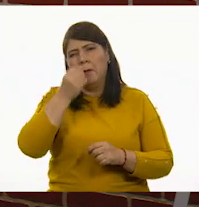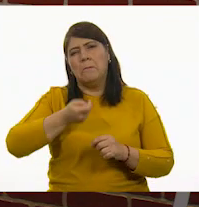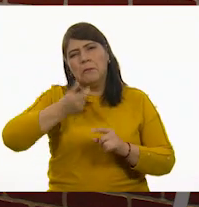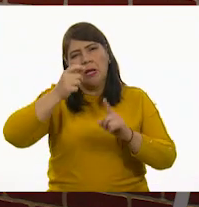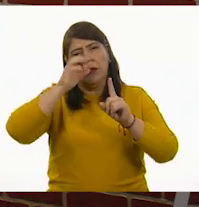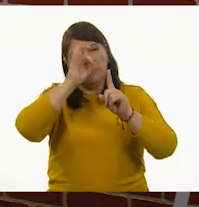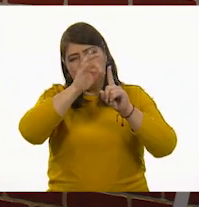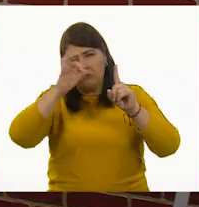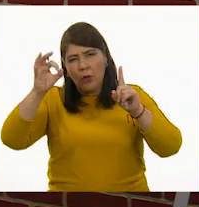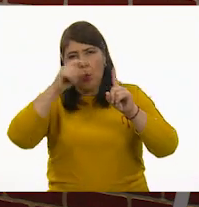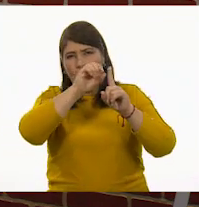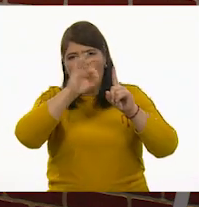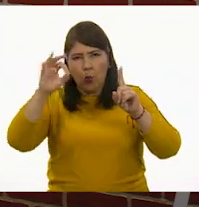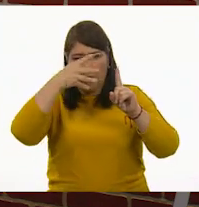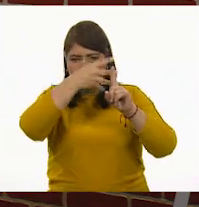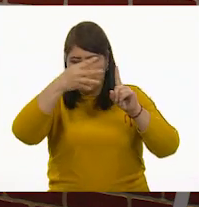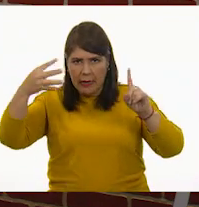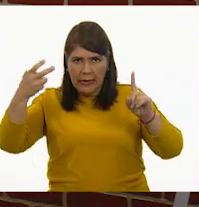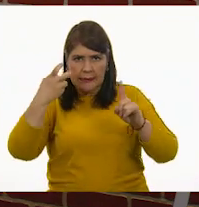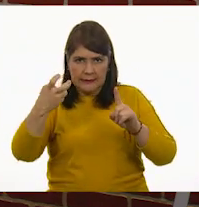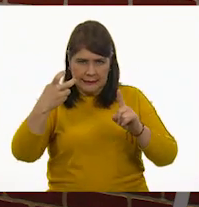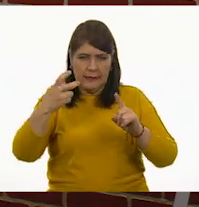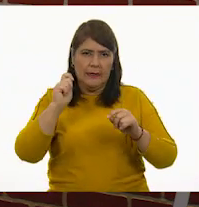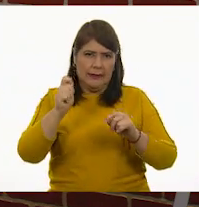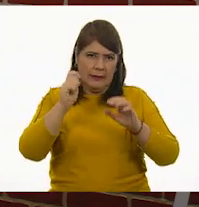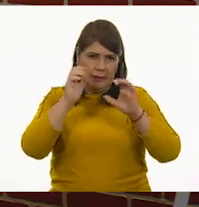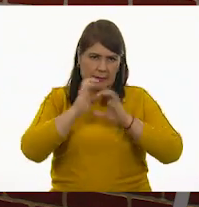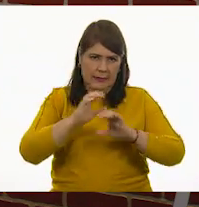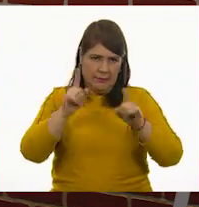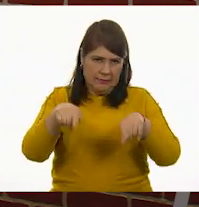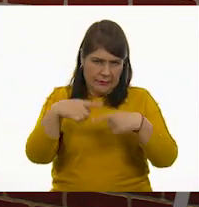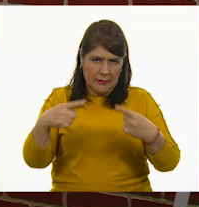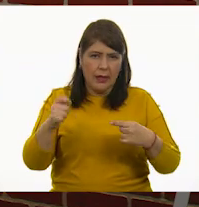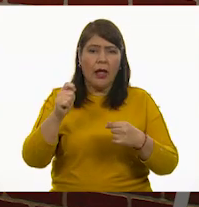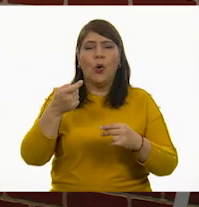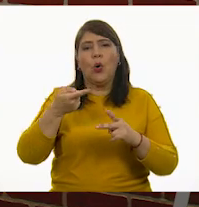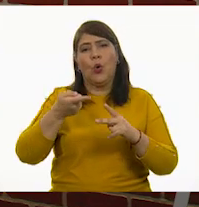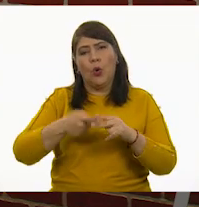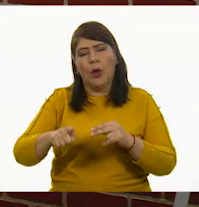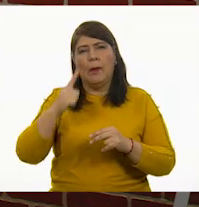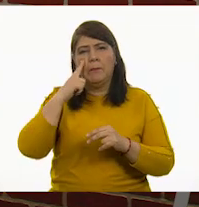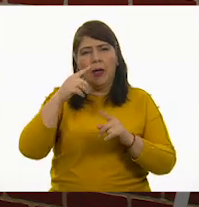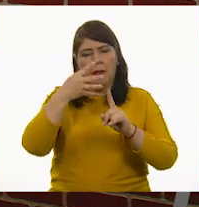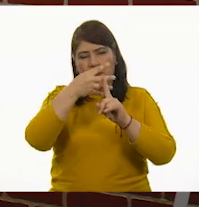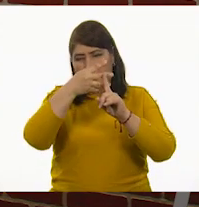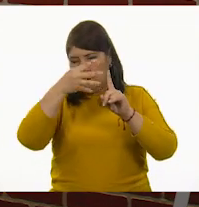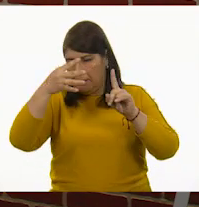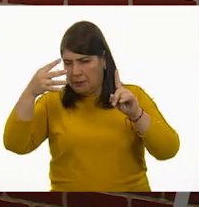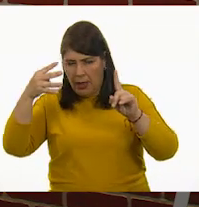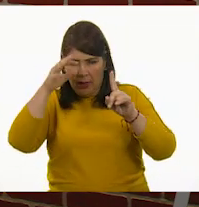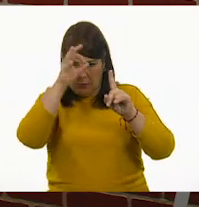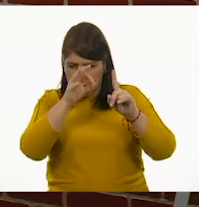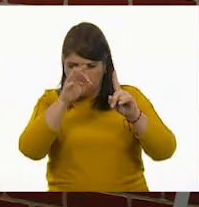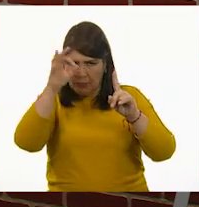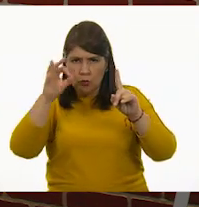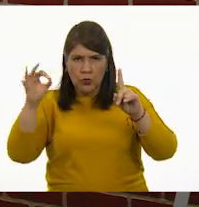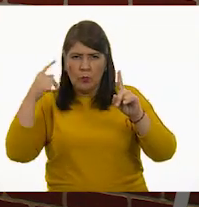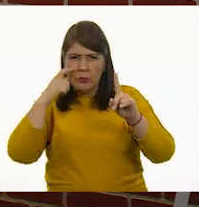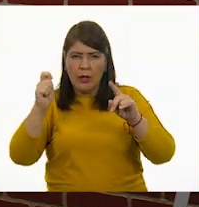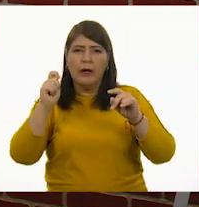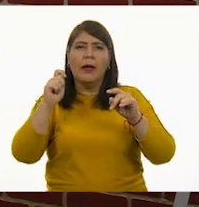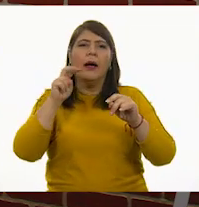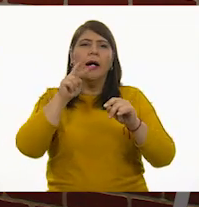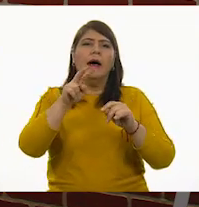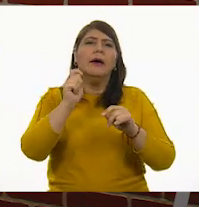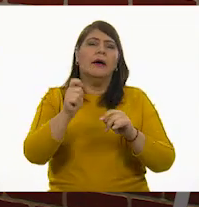frases de esa obra. Entonces, vamos a empezar leyendo las notas de la primera frase